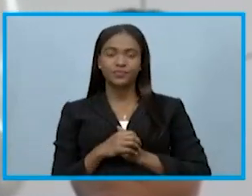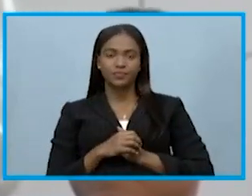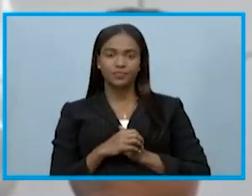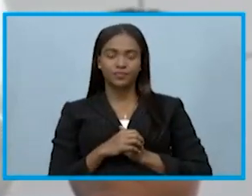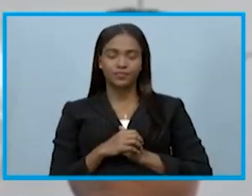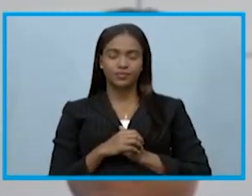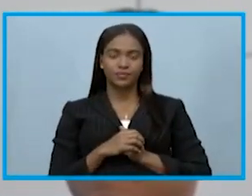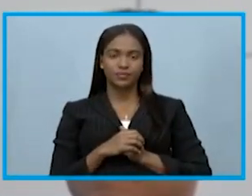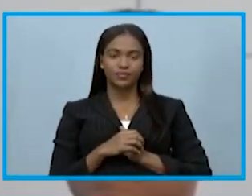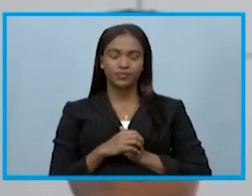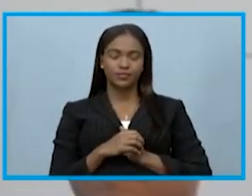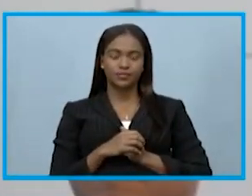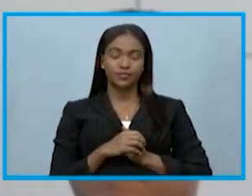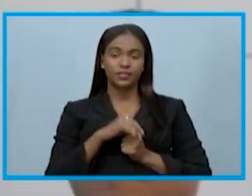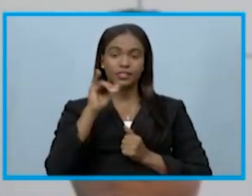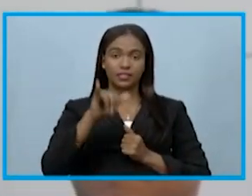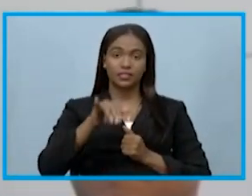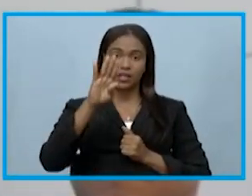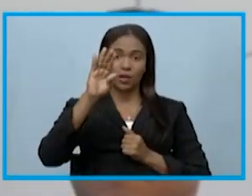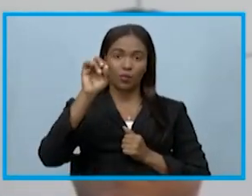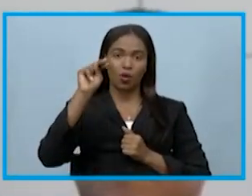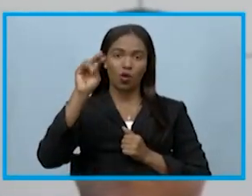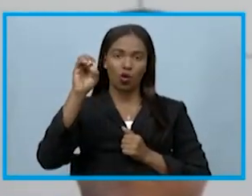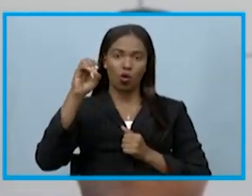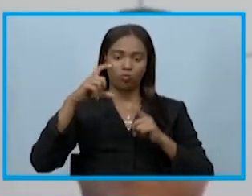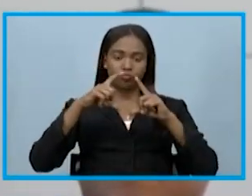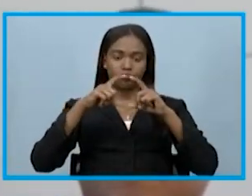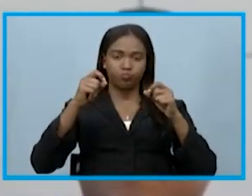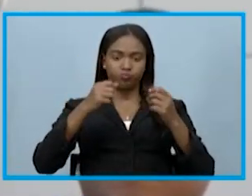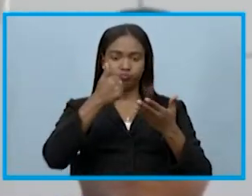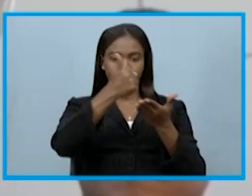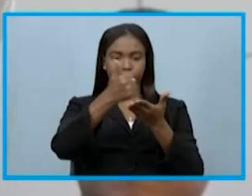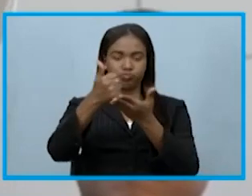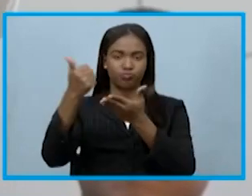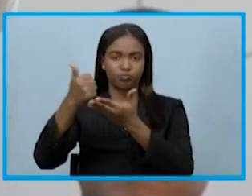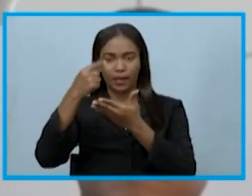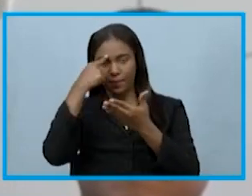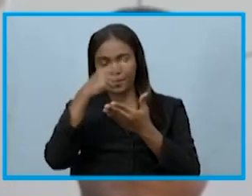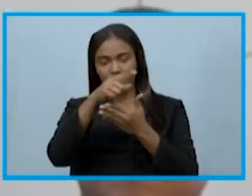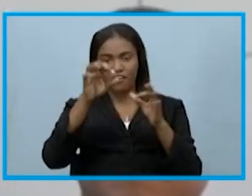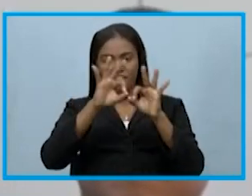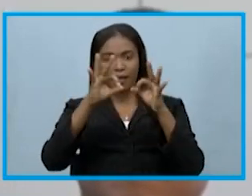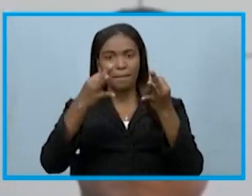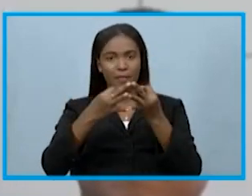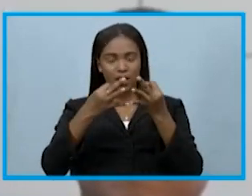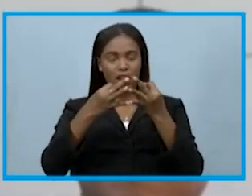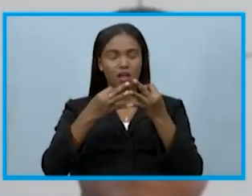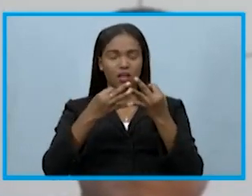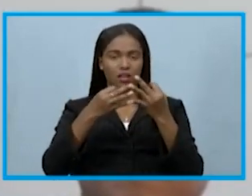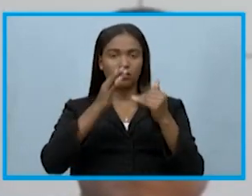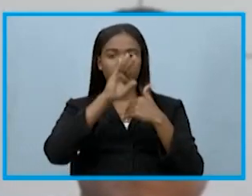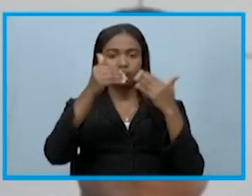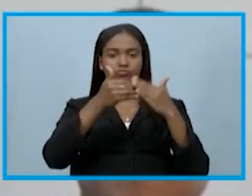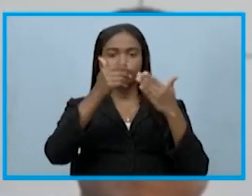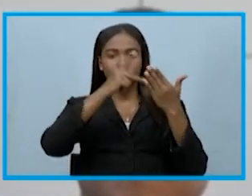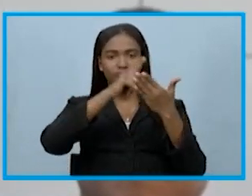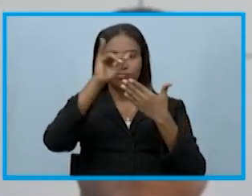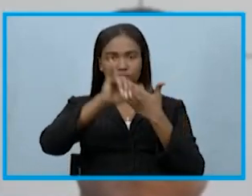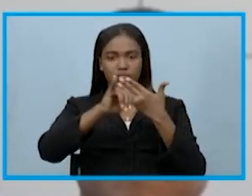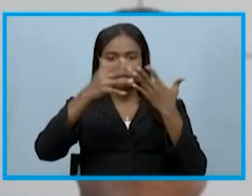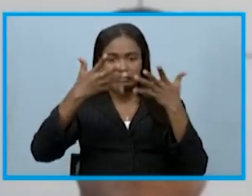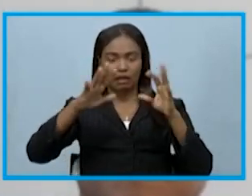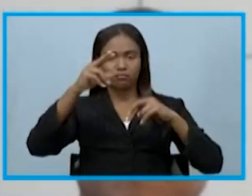Hogar es una iniciativa para las familias beneficiadas en todos los proyectos